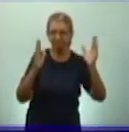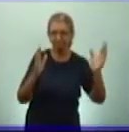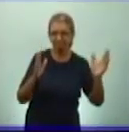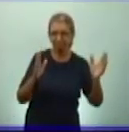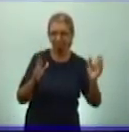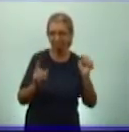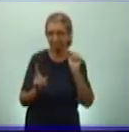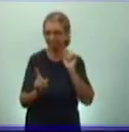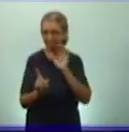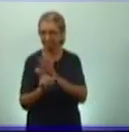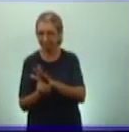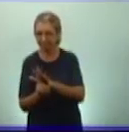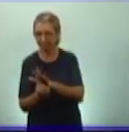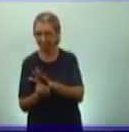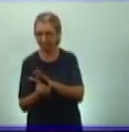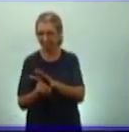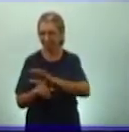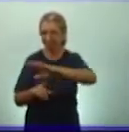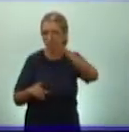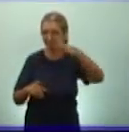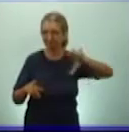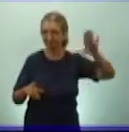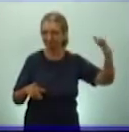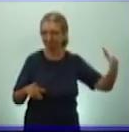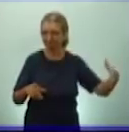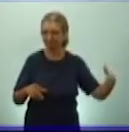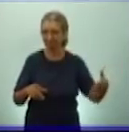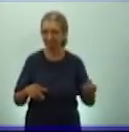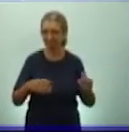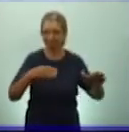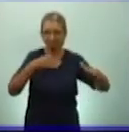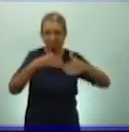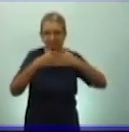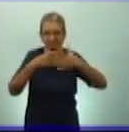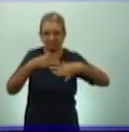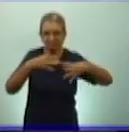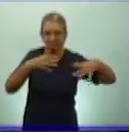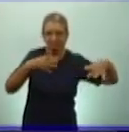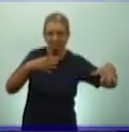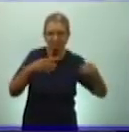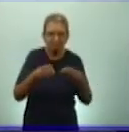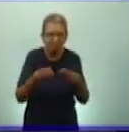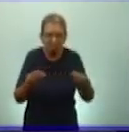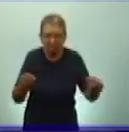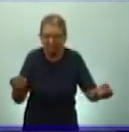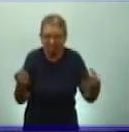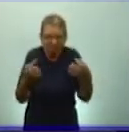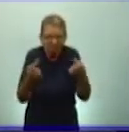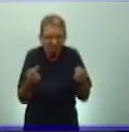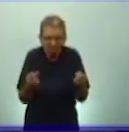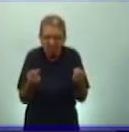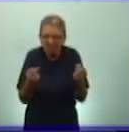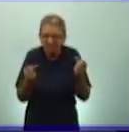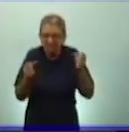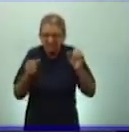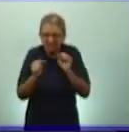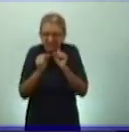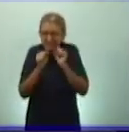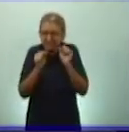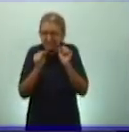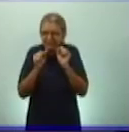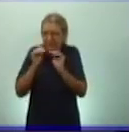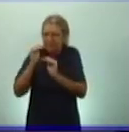Empecemos por visitar la región andina. Recorramos sus costas desérticas, los altiplanos secos y fríos a más de 4,500